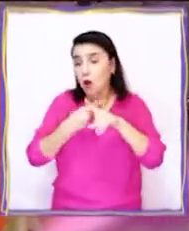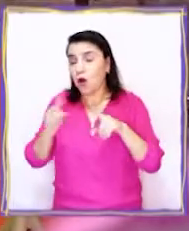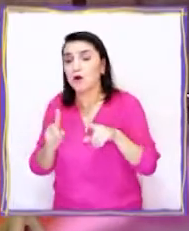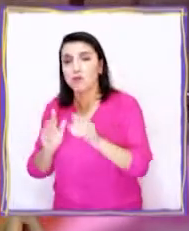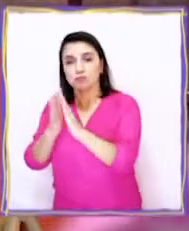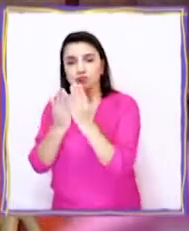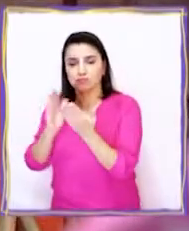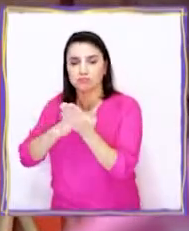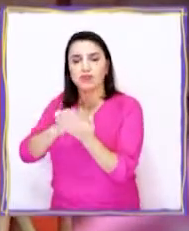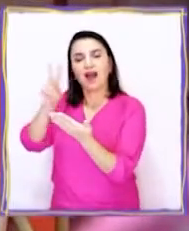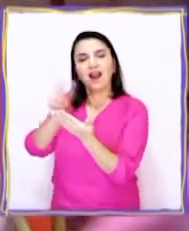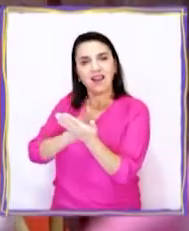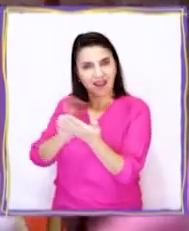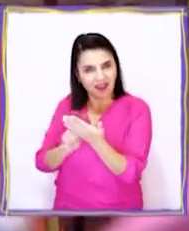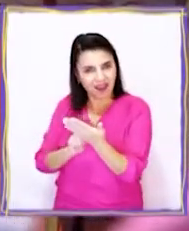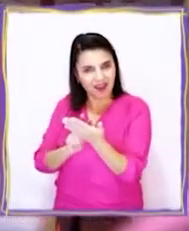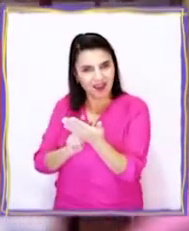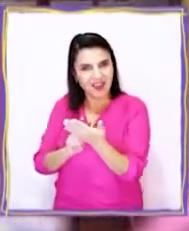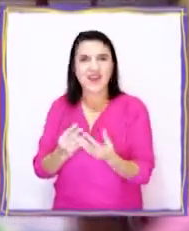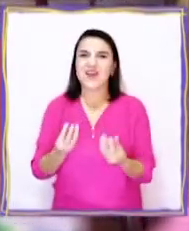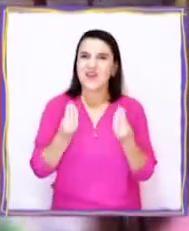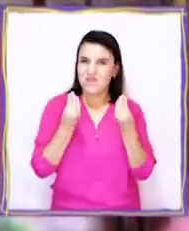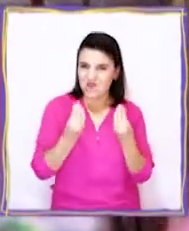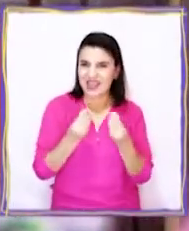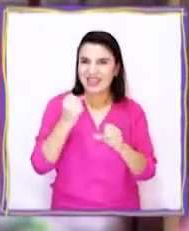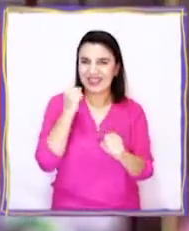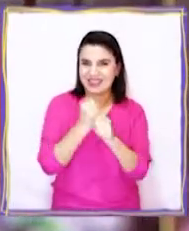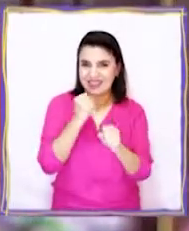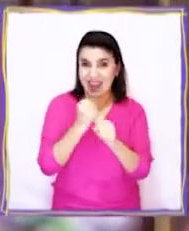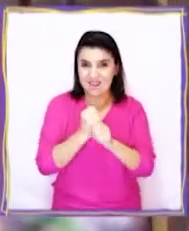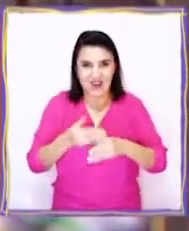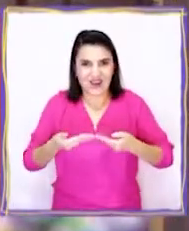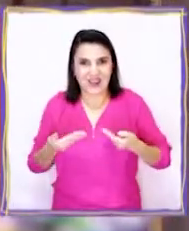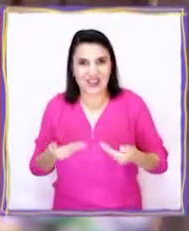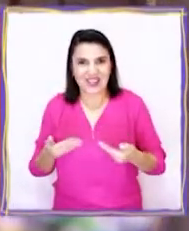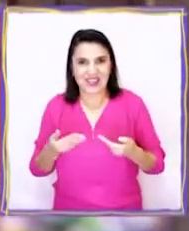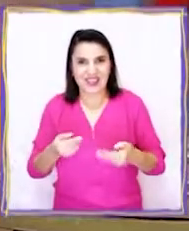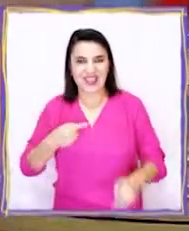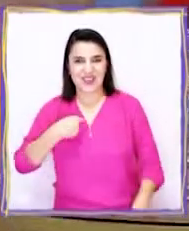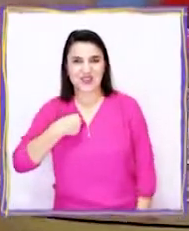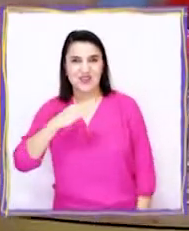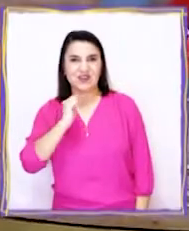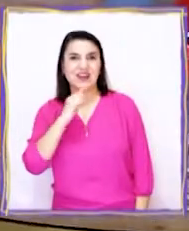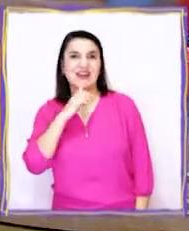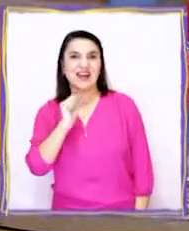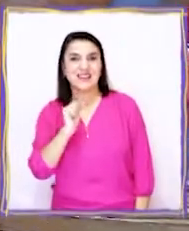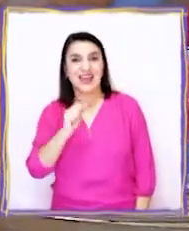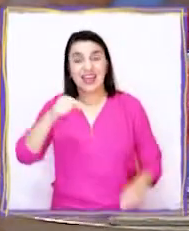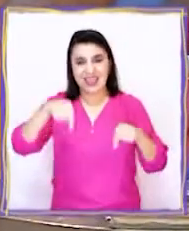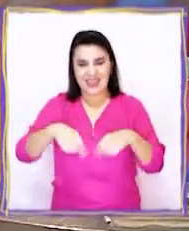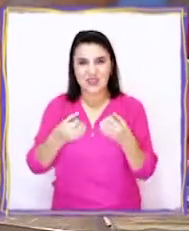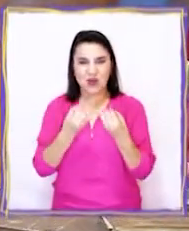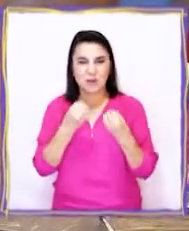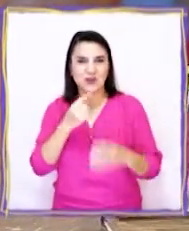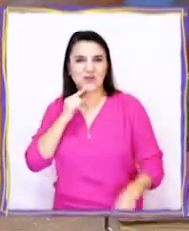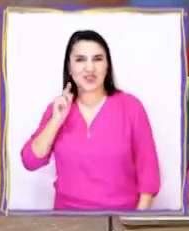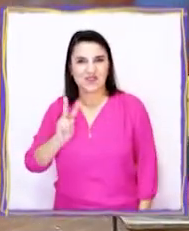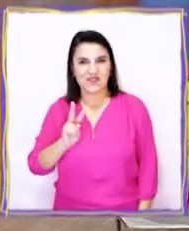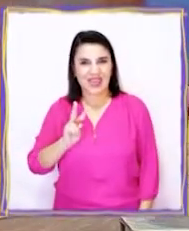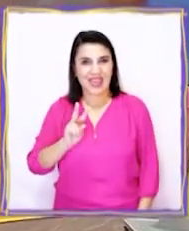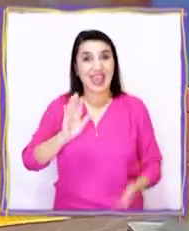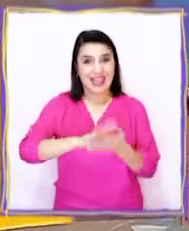otras veces desde un libro físico. Muy buen trabajo el día de hoy. Soy Catalina y esto es